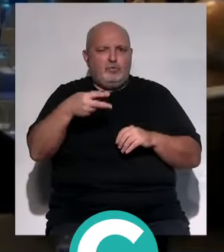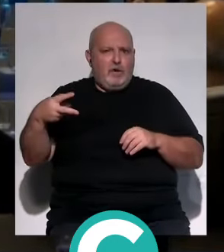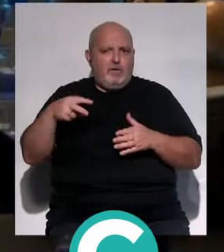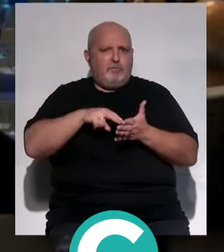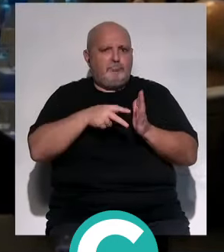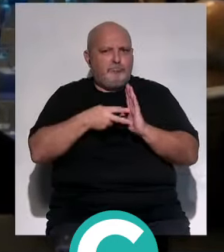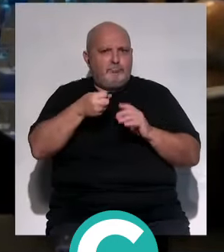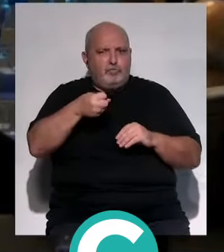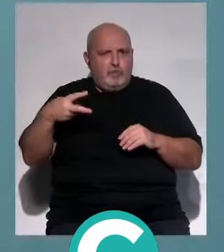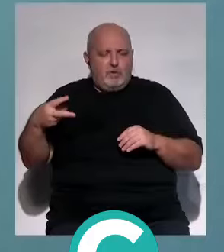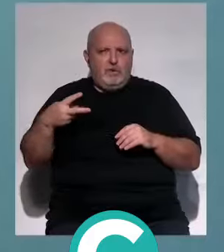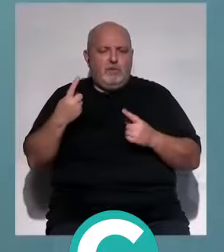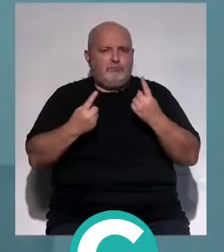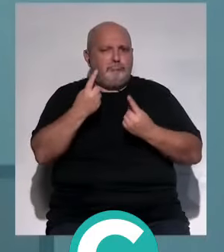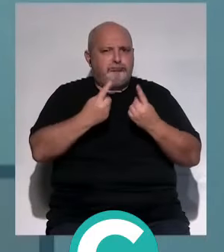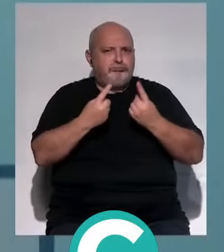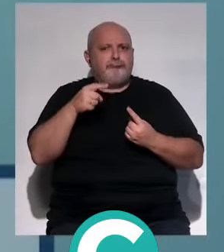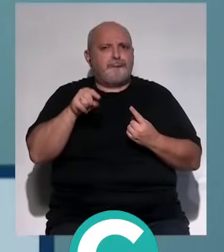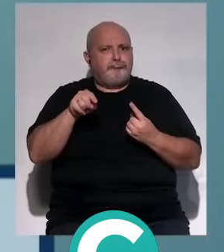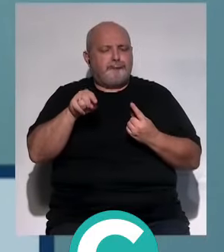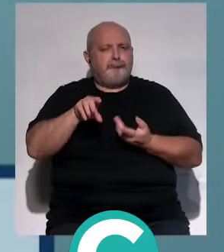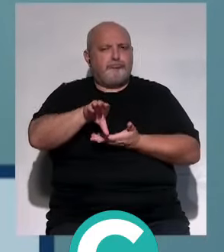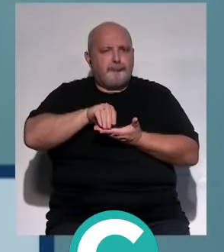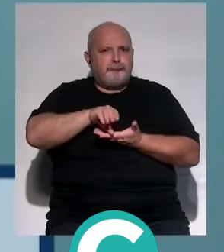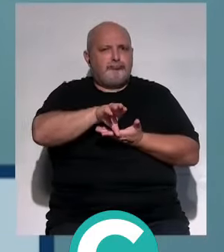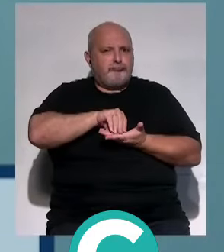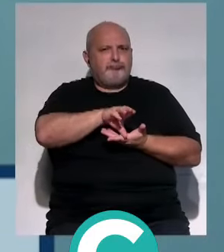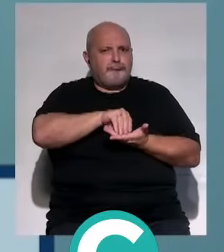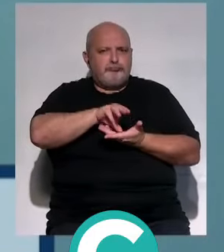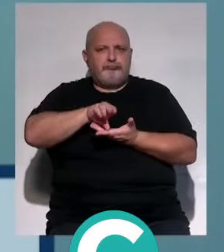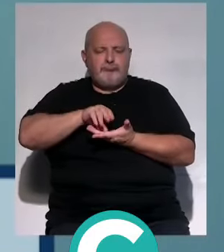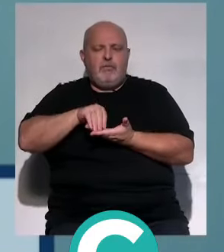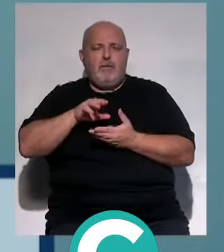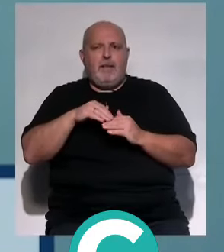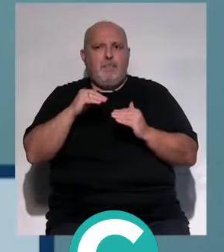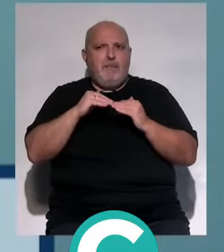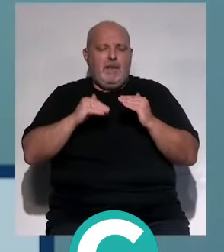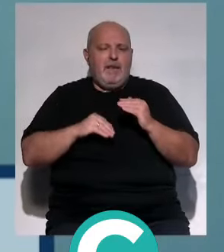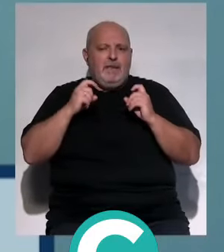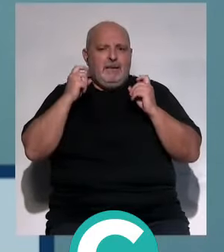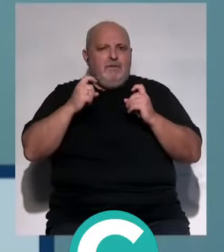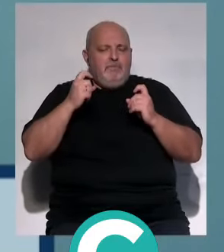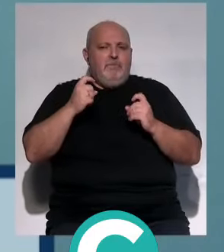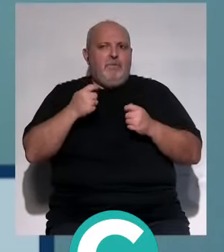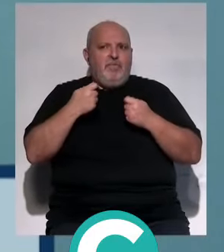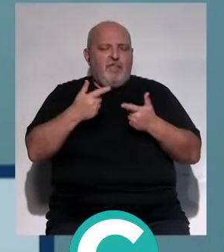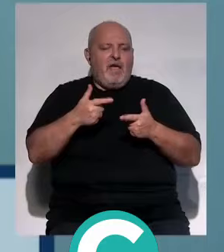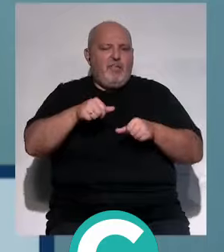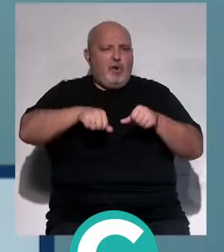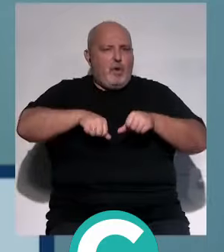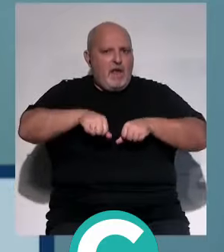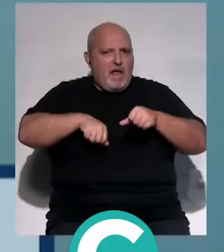la técnica, de diferentes técnicas, pues hablando de cirugía mínimamente invasiva para el tratamiento de la litiasis, cirugía